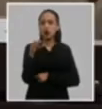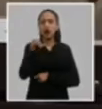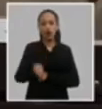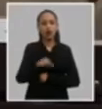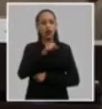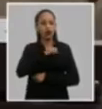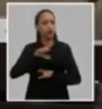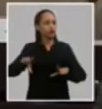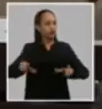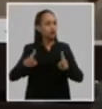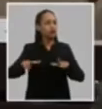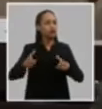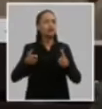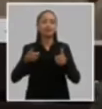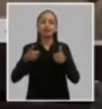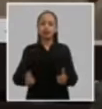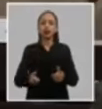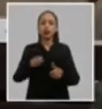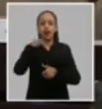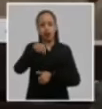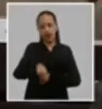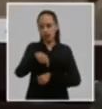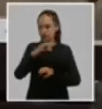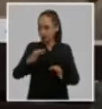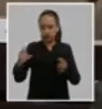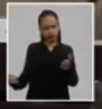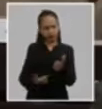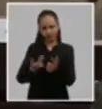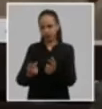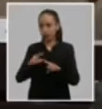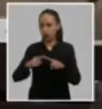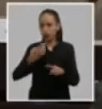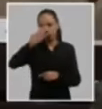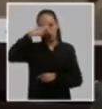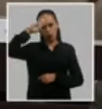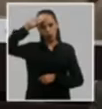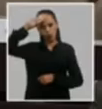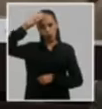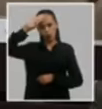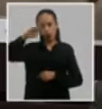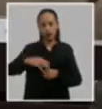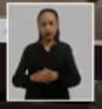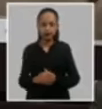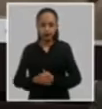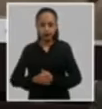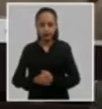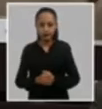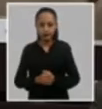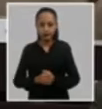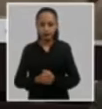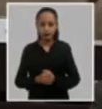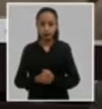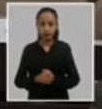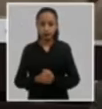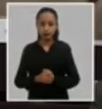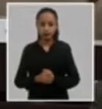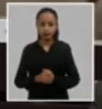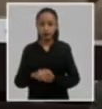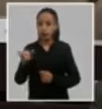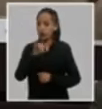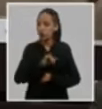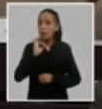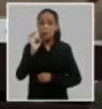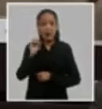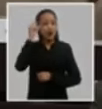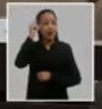fallar y de estar hoy ahí en la primera trinchera de combate que ha sido también todo lo que el comandante Machado nuestro querido